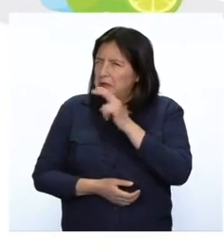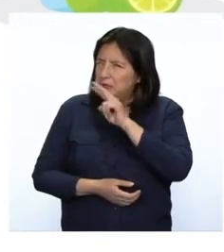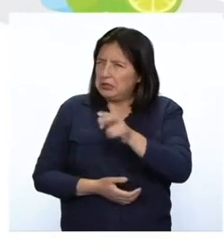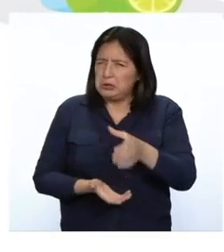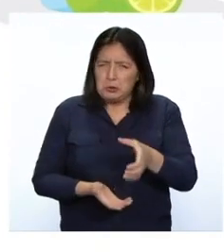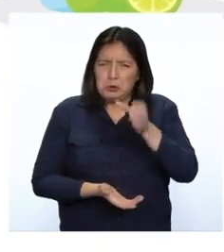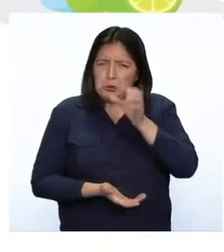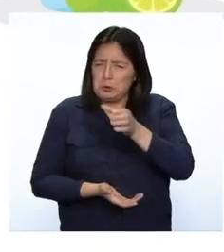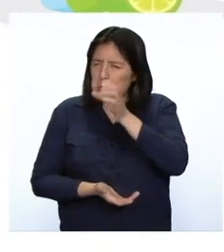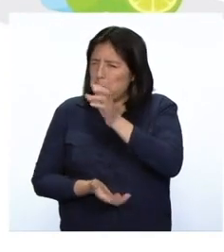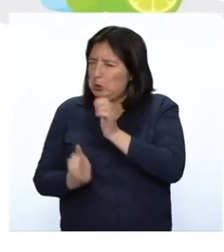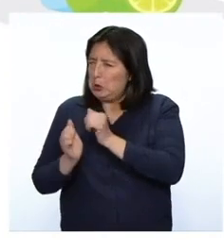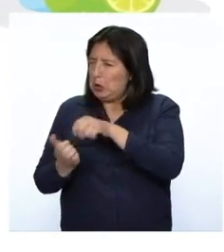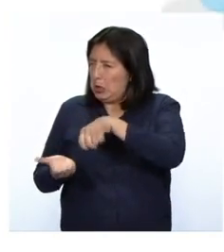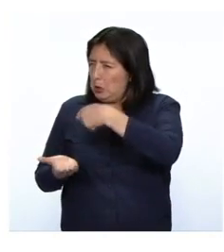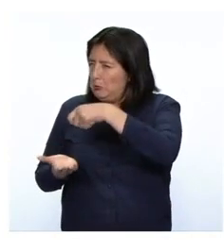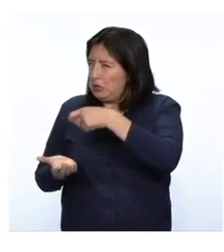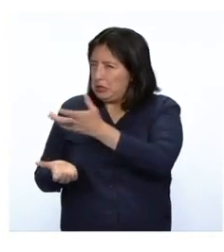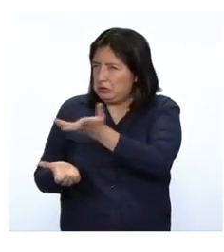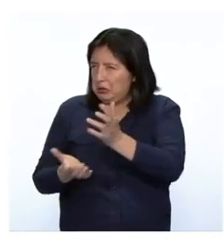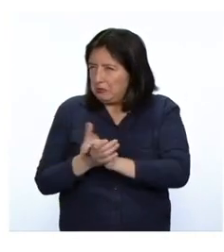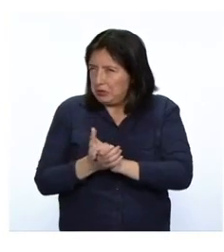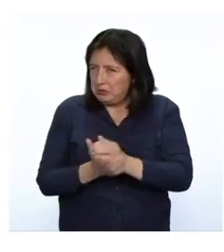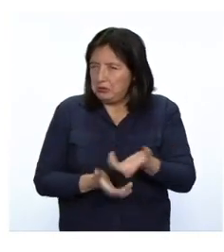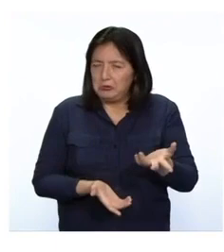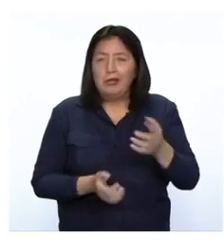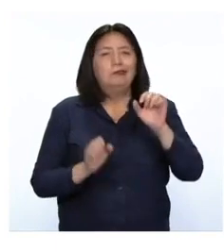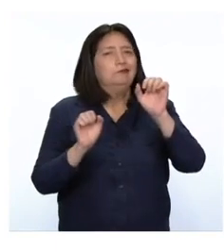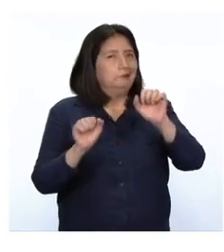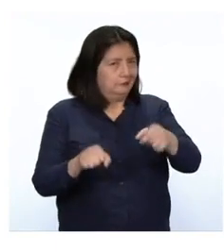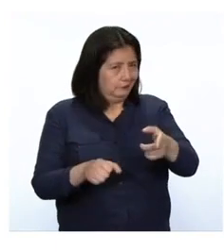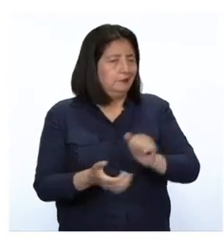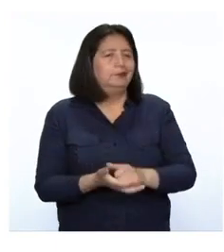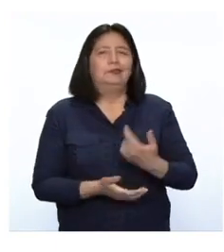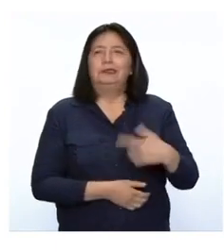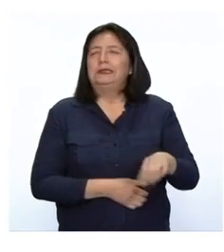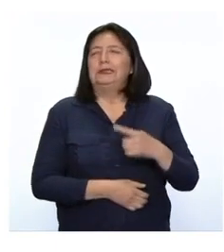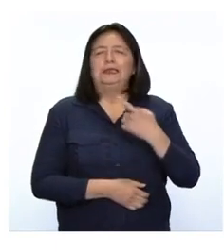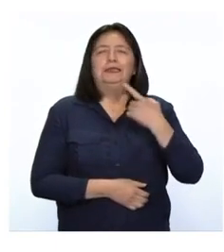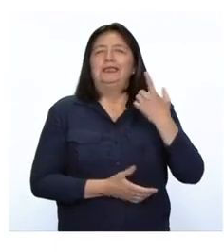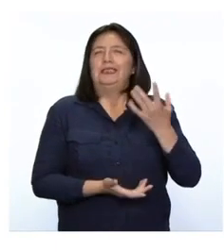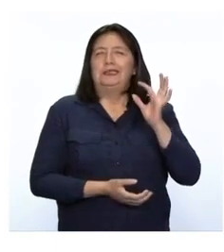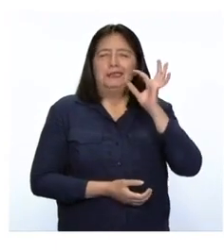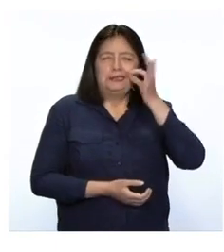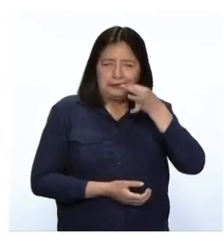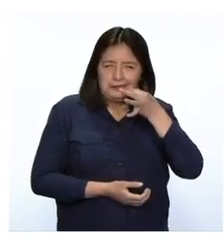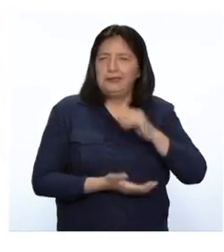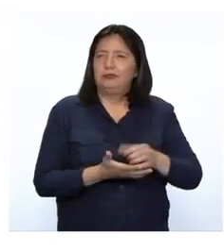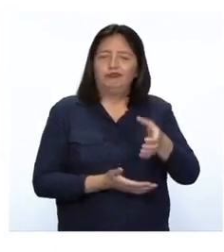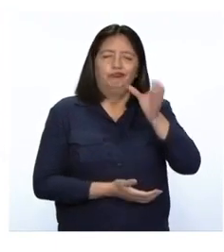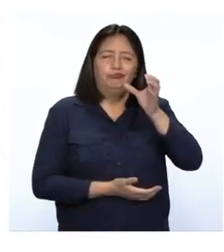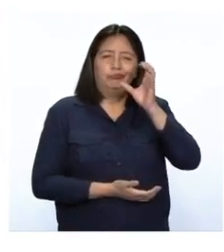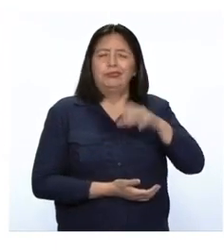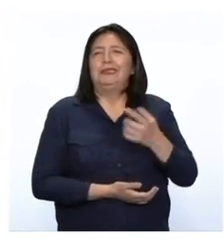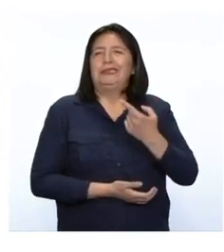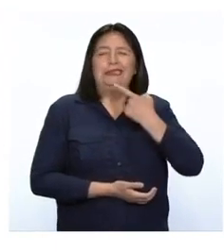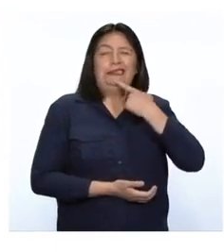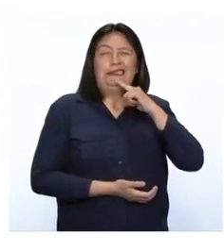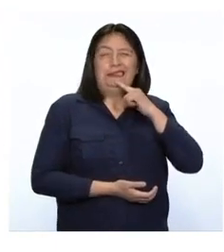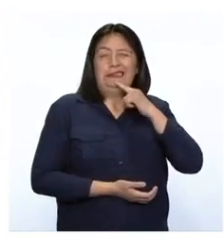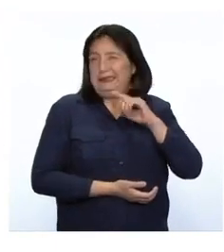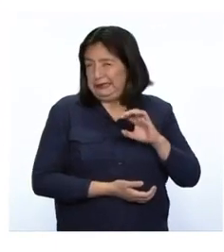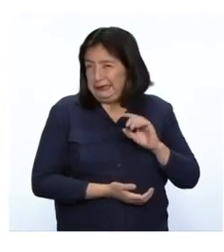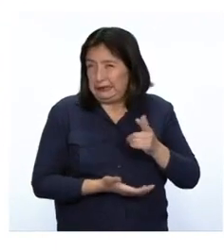bebidas acompañan sus alimentos nuestros amigos? ¡Sí! Con ricas bebidas cítricas. Ellas contienen